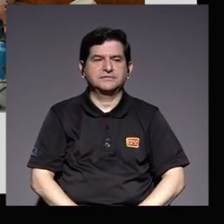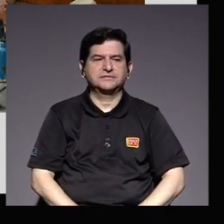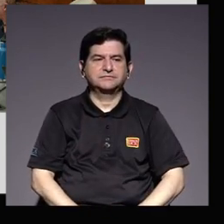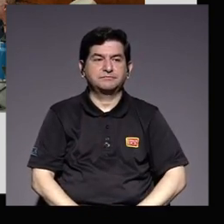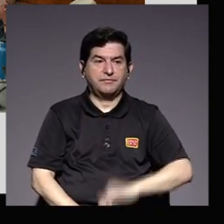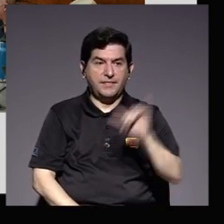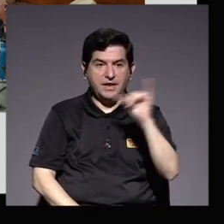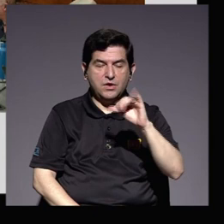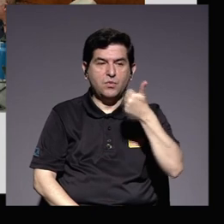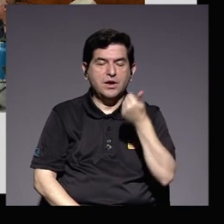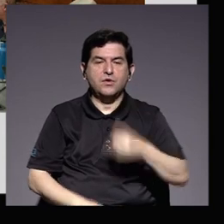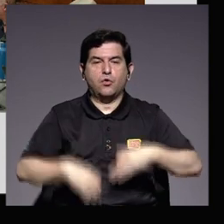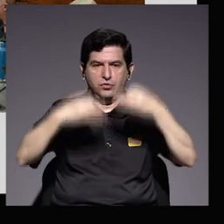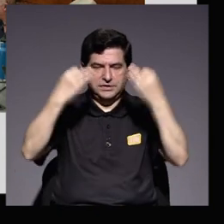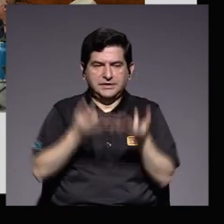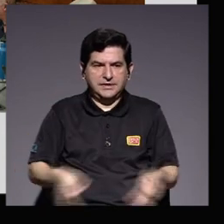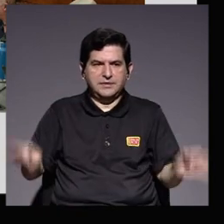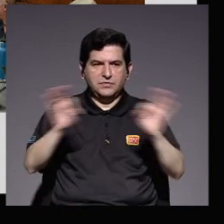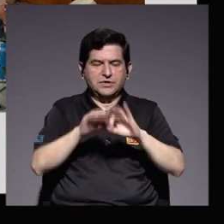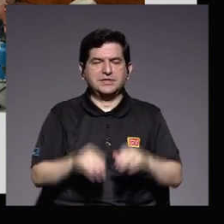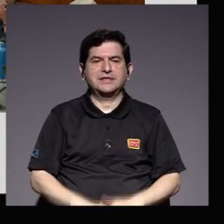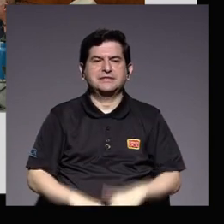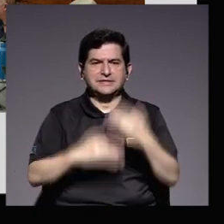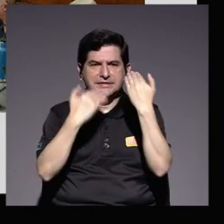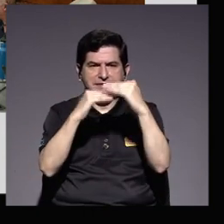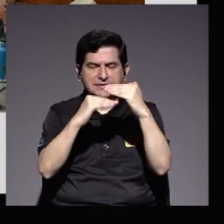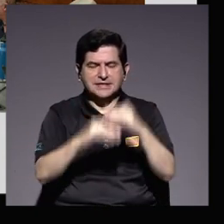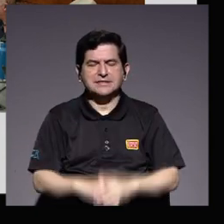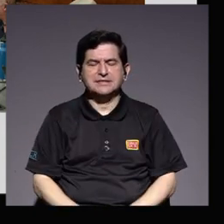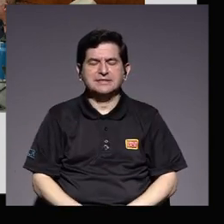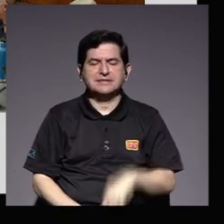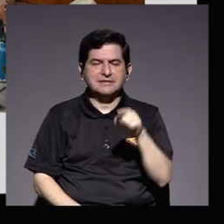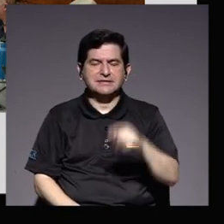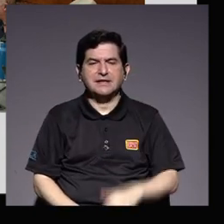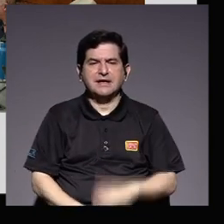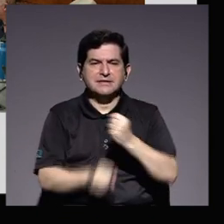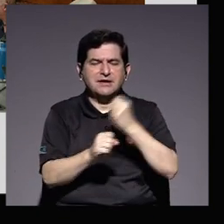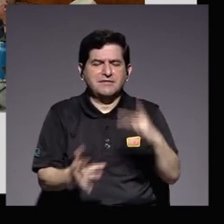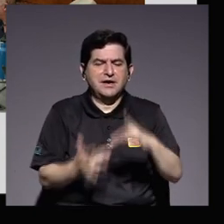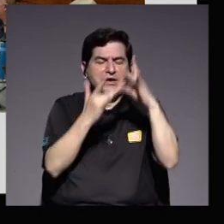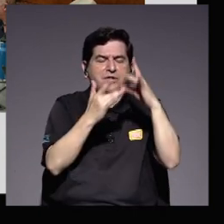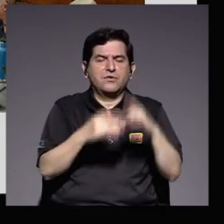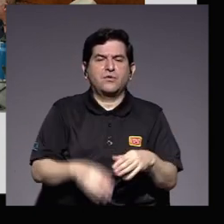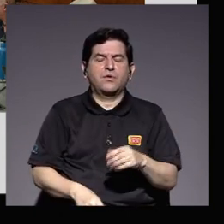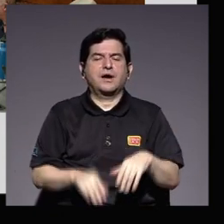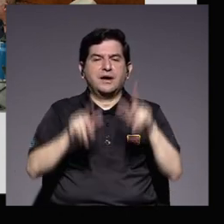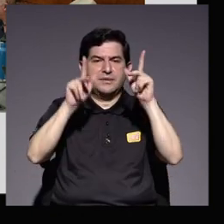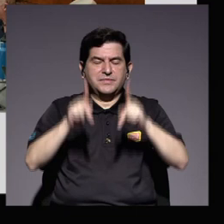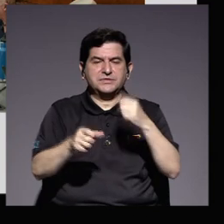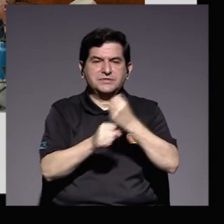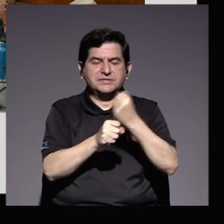asimismo otras medidas destacables son la restricción de dedicaciones exclusivas a personal universitario